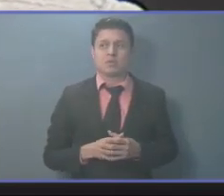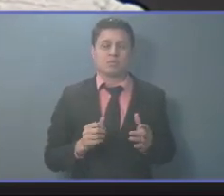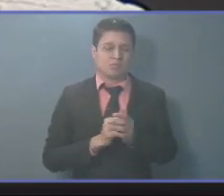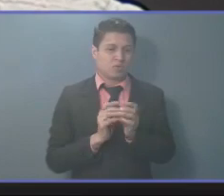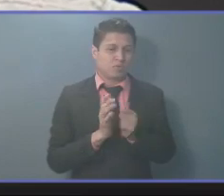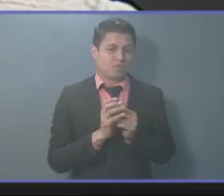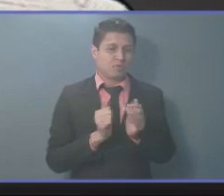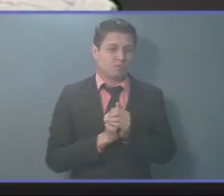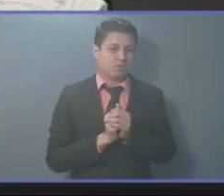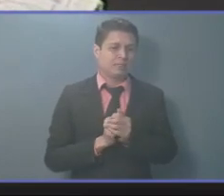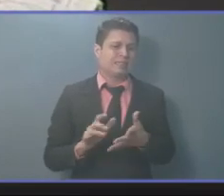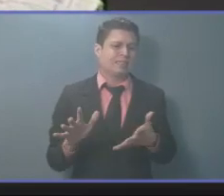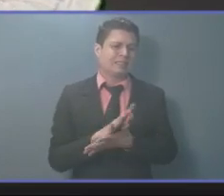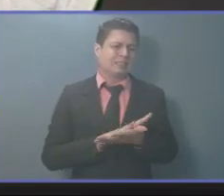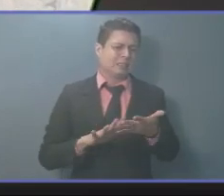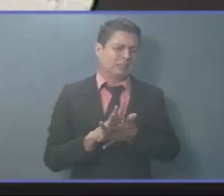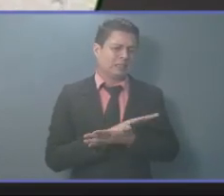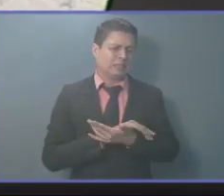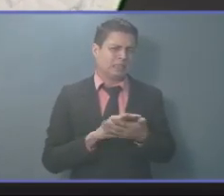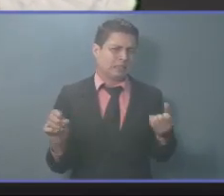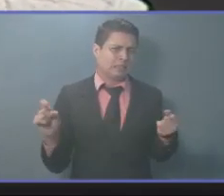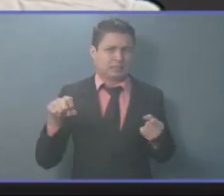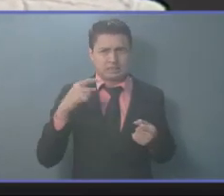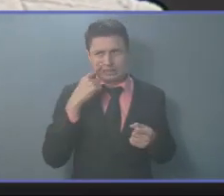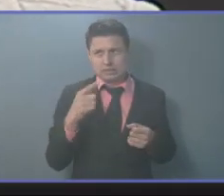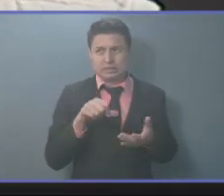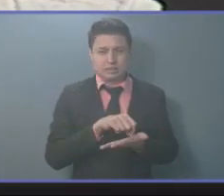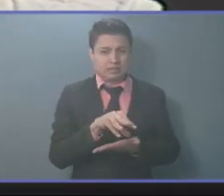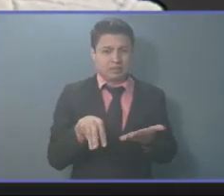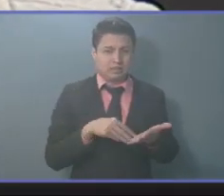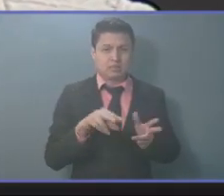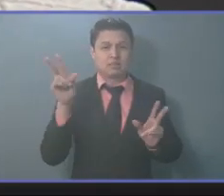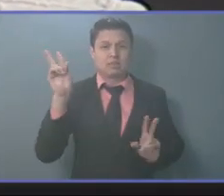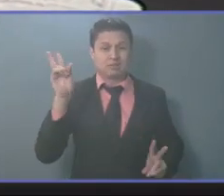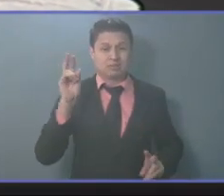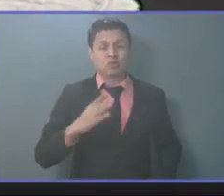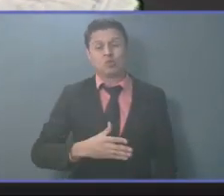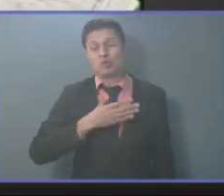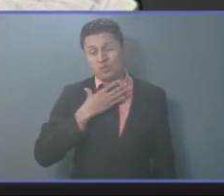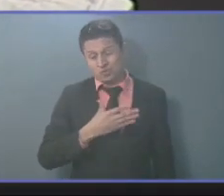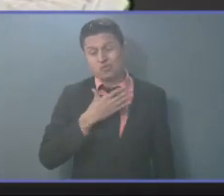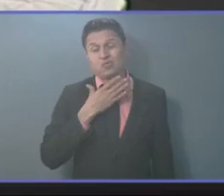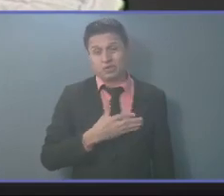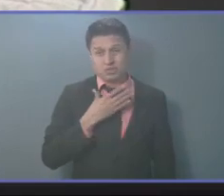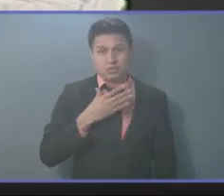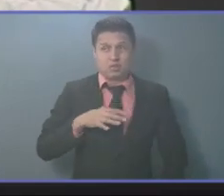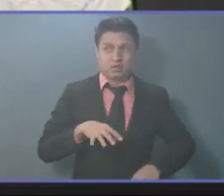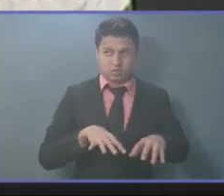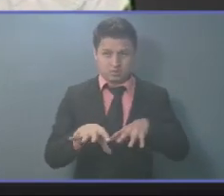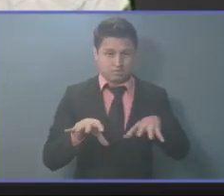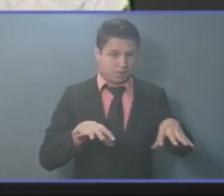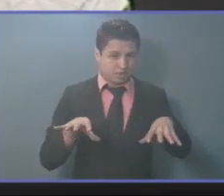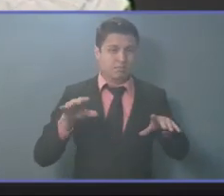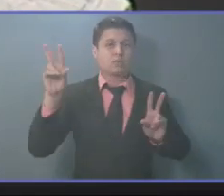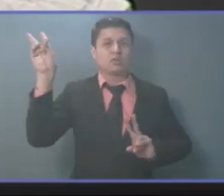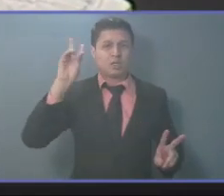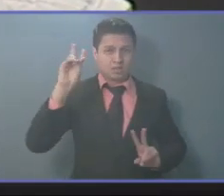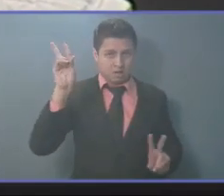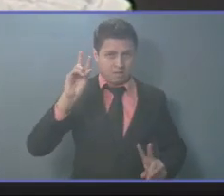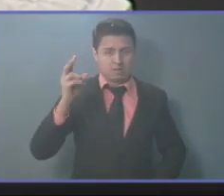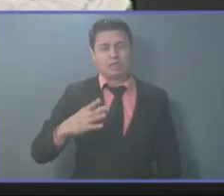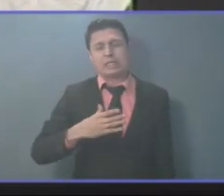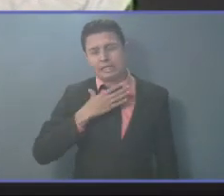efectos y de las consecuencias están en el municipio de San Salvador y en el departamento de San Salvador.